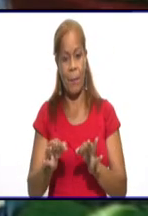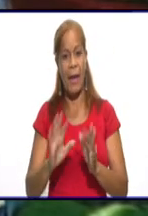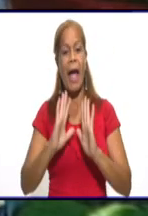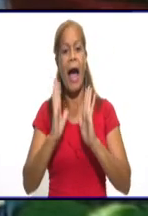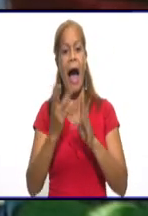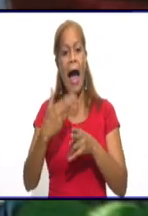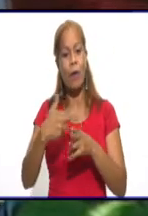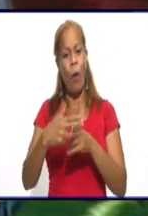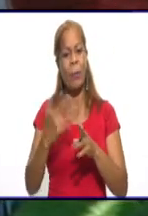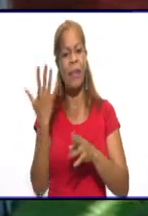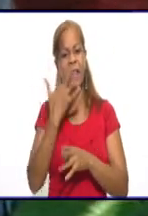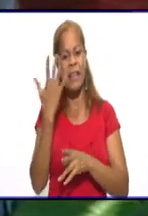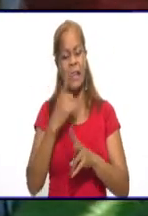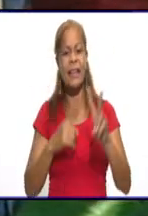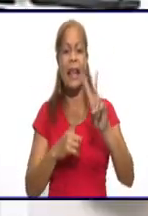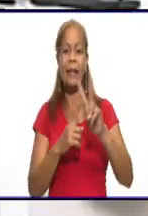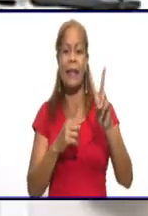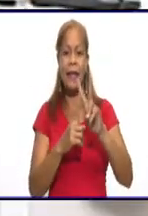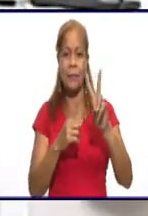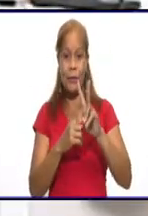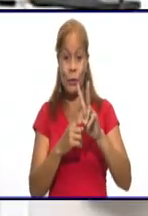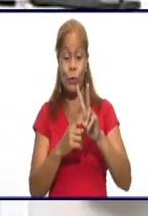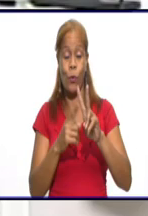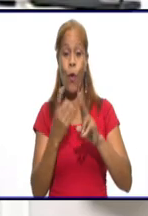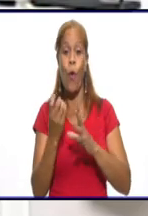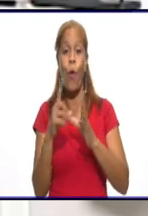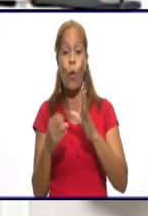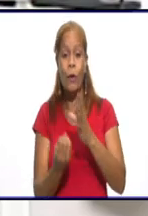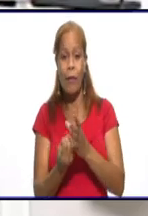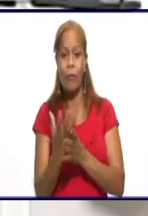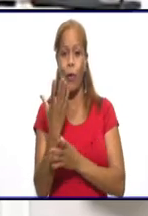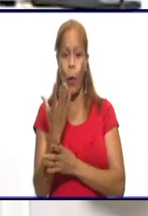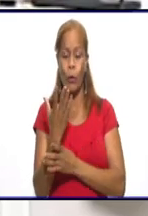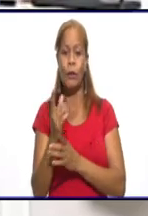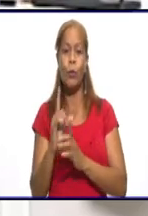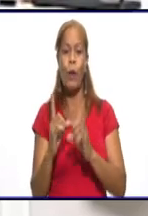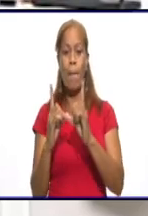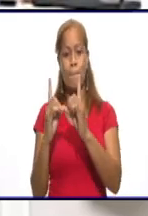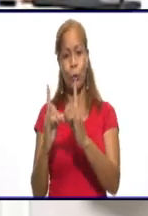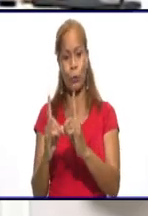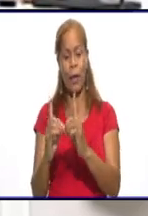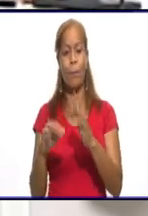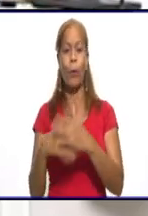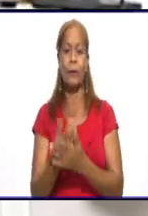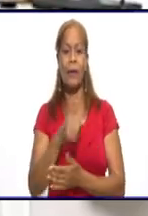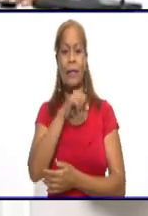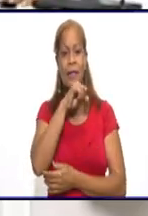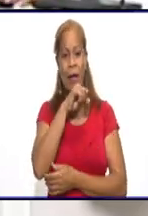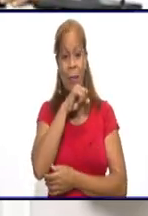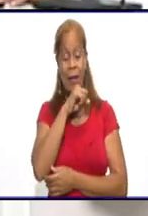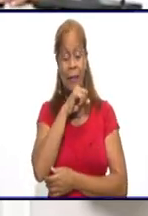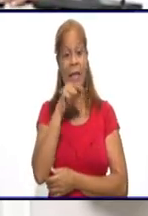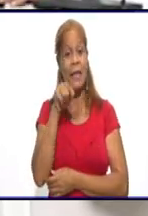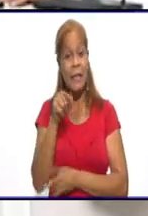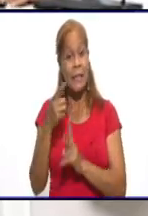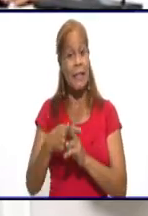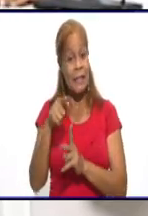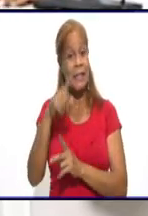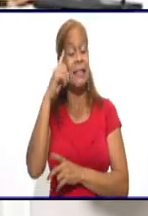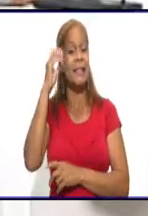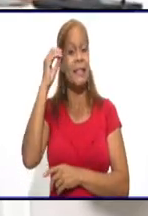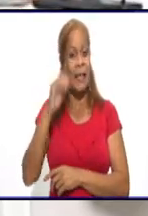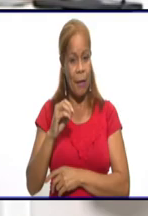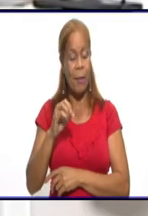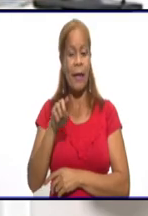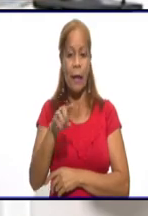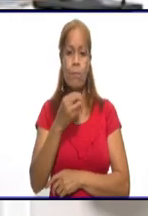y de la CNC en Granma. Una flor y una postal por el Día de las Madres Isabel. Y sepa que aquí va a poder seguir contar